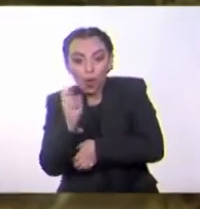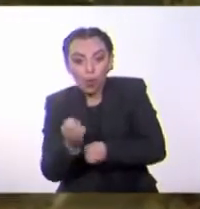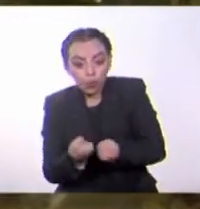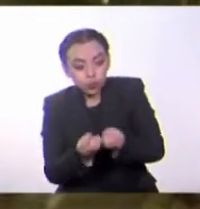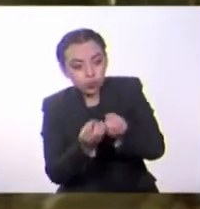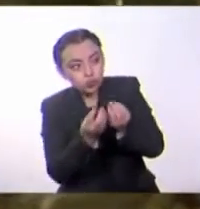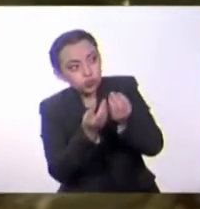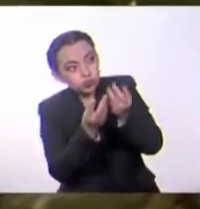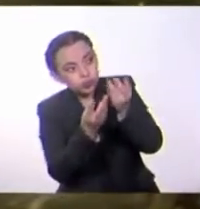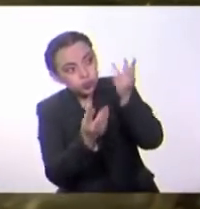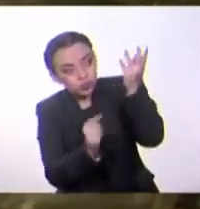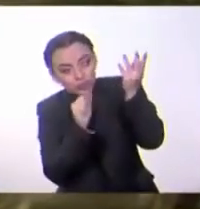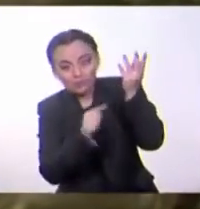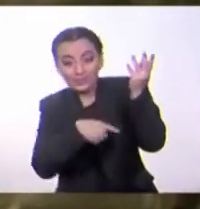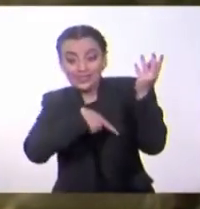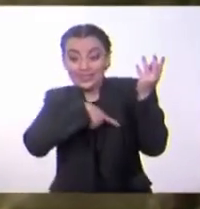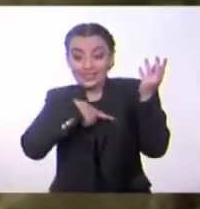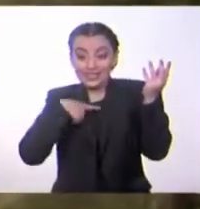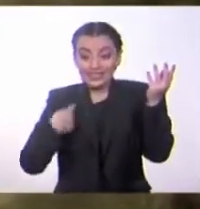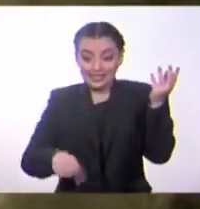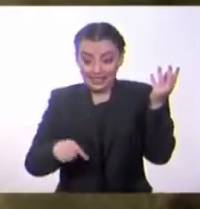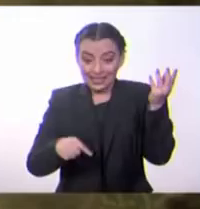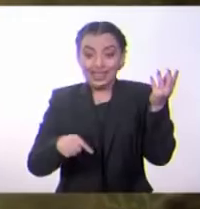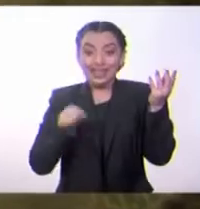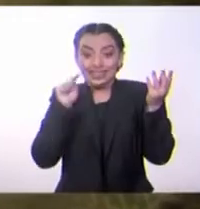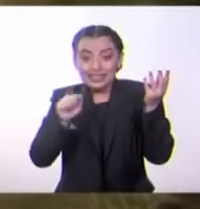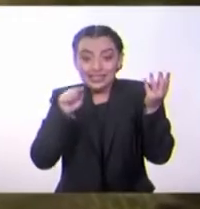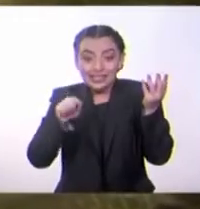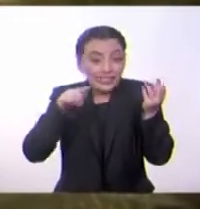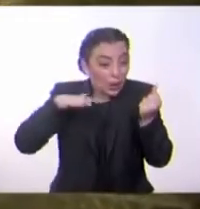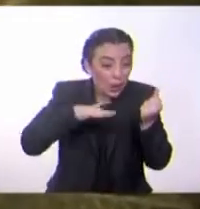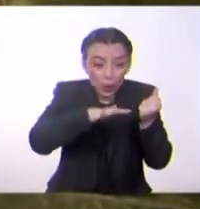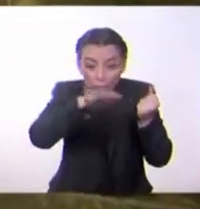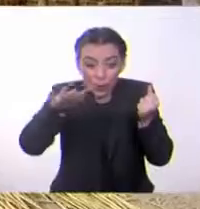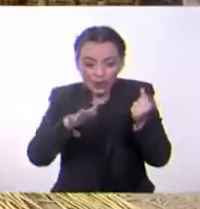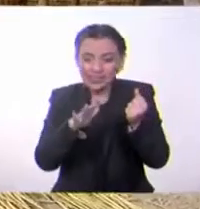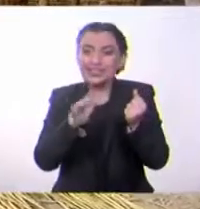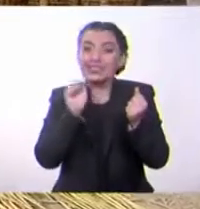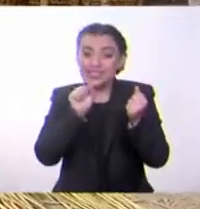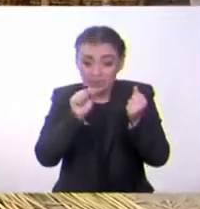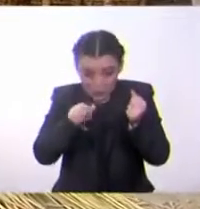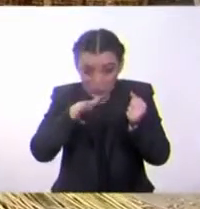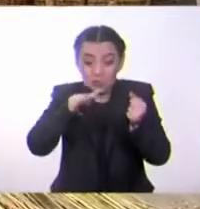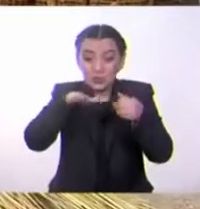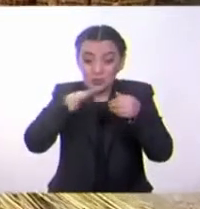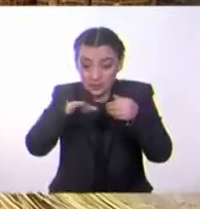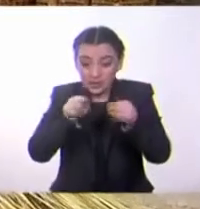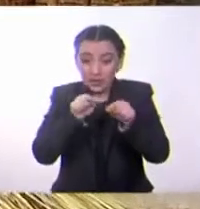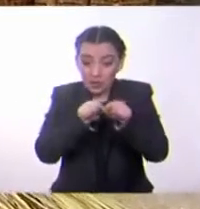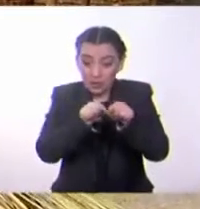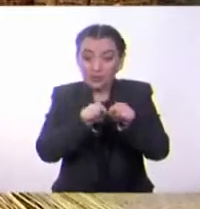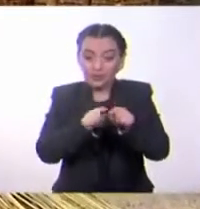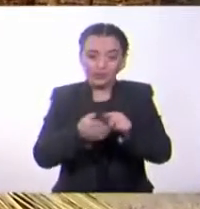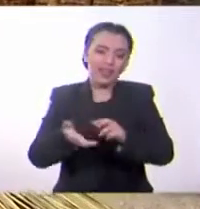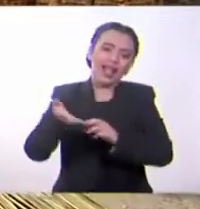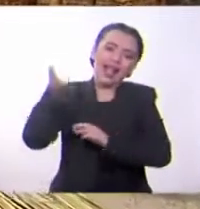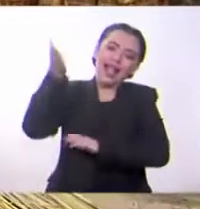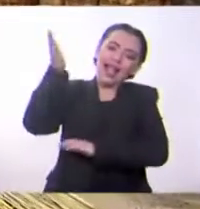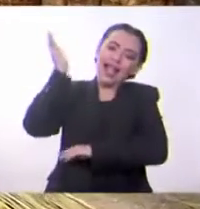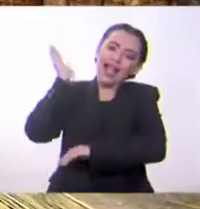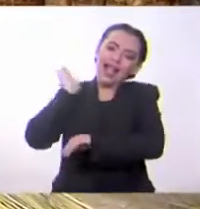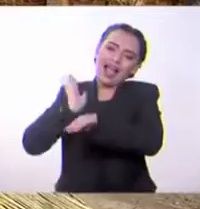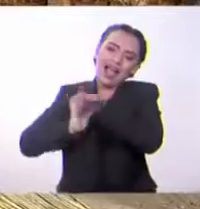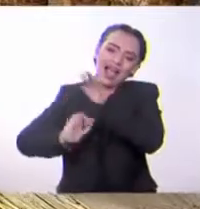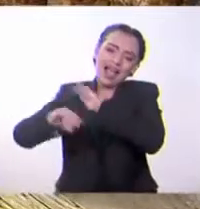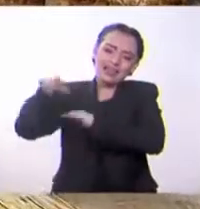siendo China la nación que más se ha relacionado con esta planta. Se dice que desde aquel tiempo se preparaban diversos